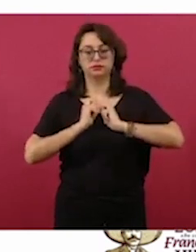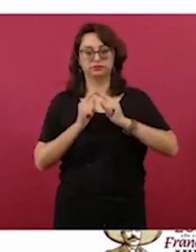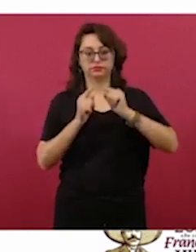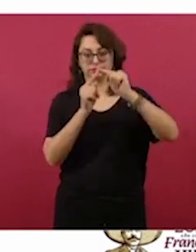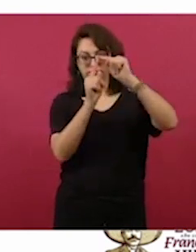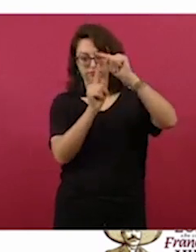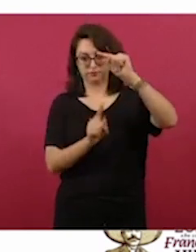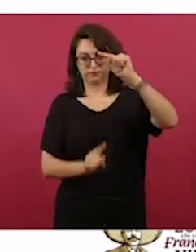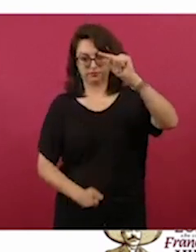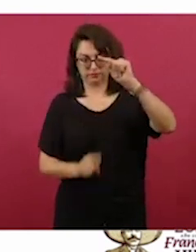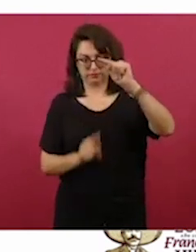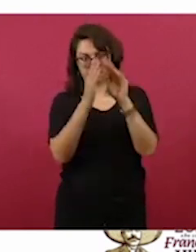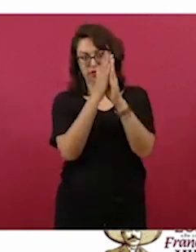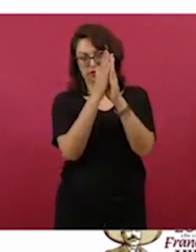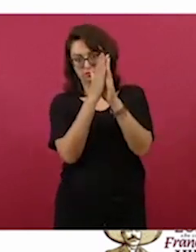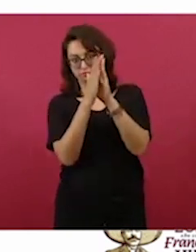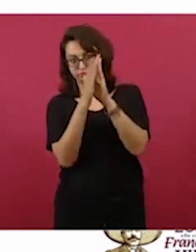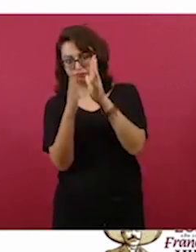Y esto es lo que hemos logrado.